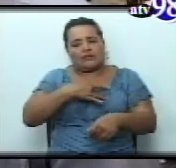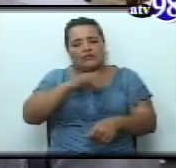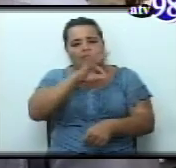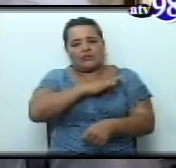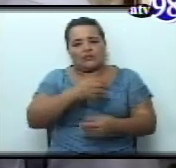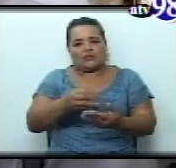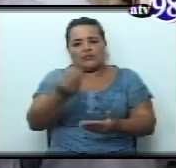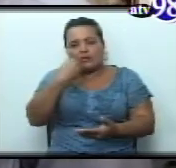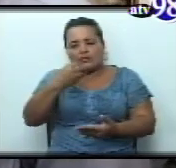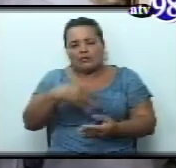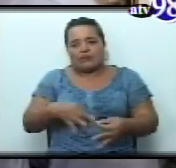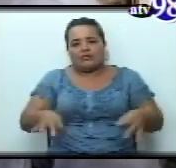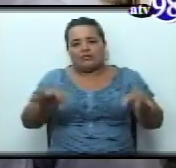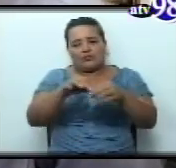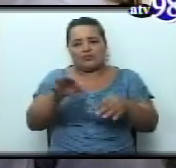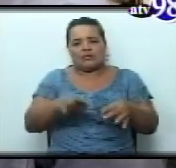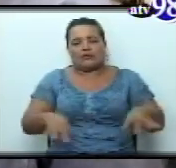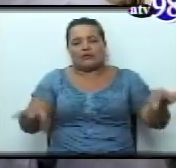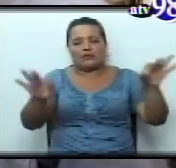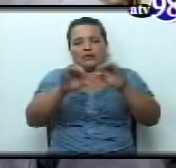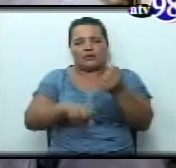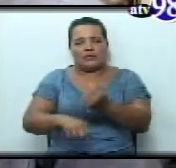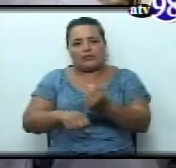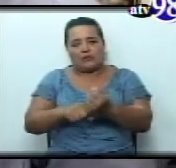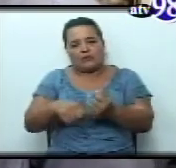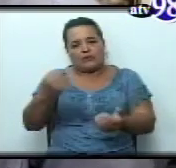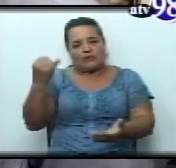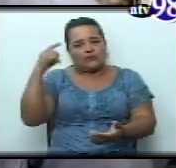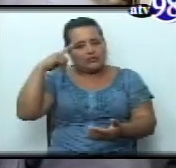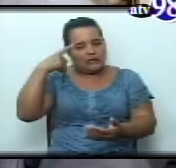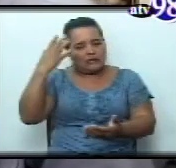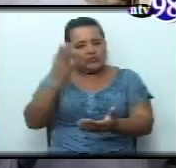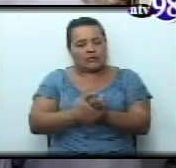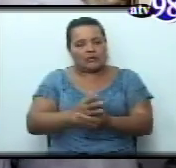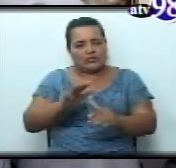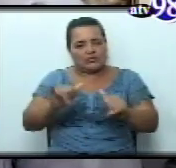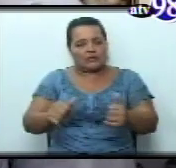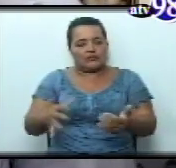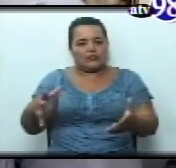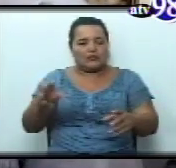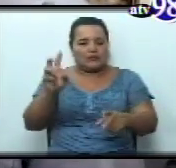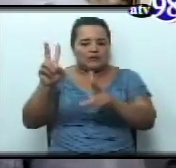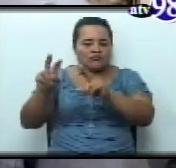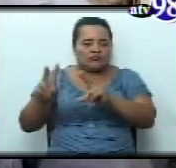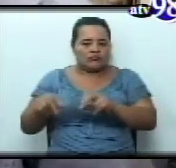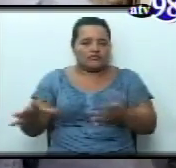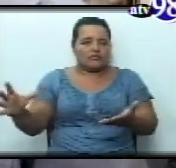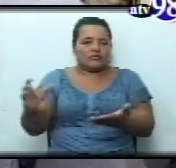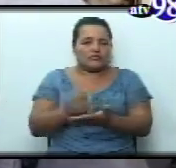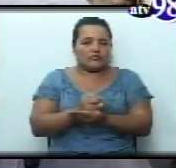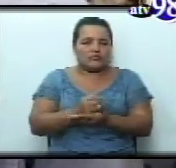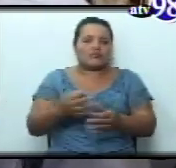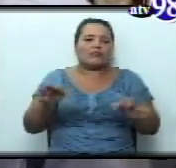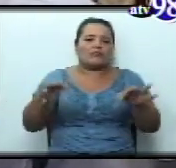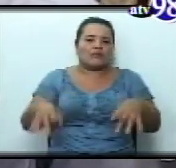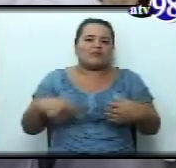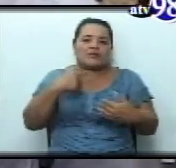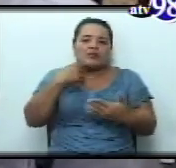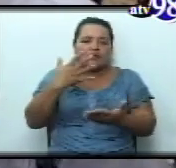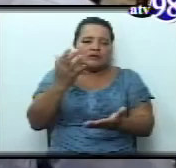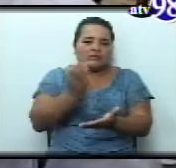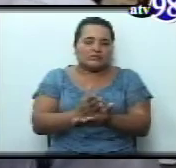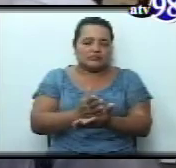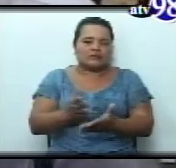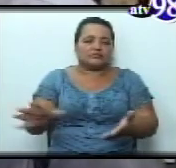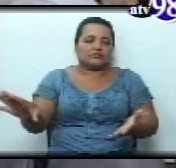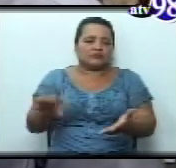apoyo que puedo darle yo es desde aquí iniciar, hacer los mecanismos posibles para que entren en el